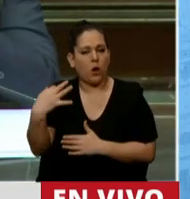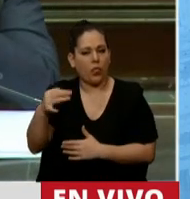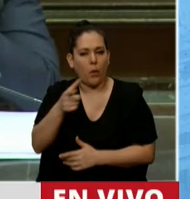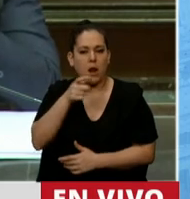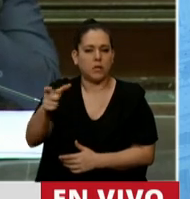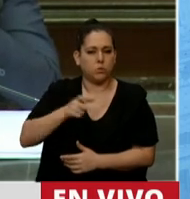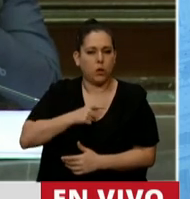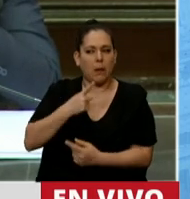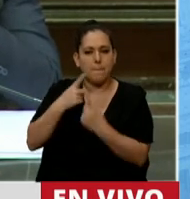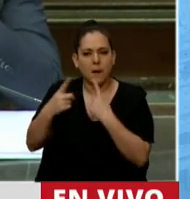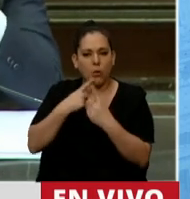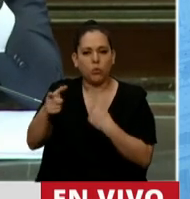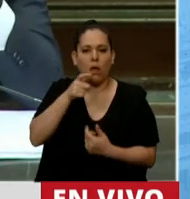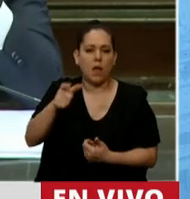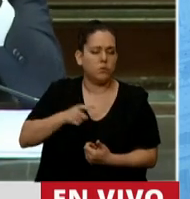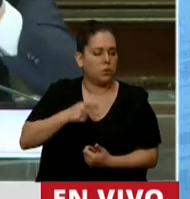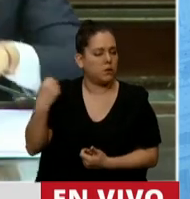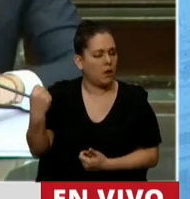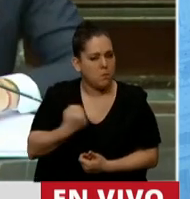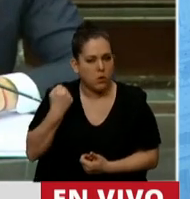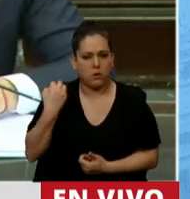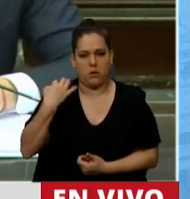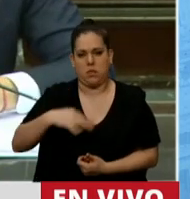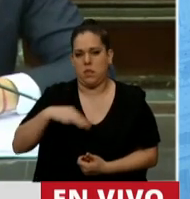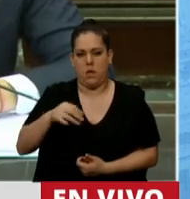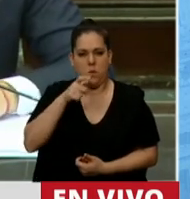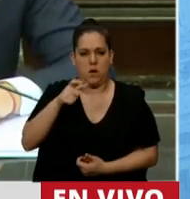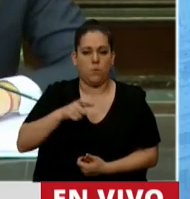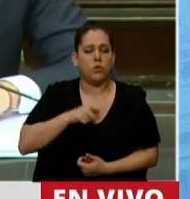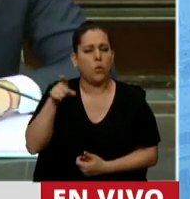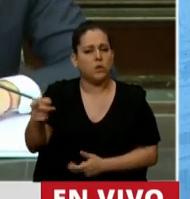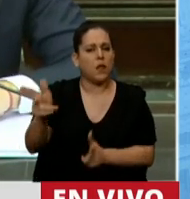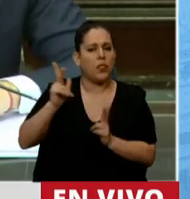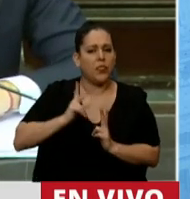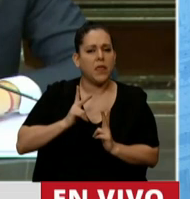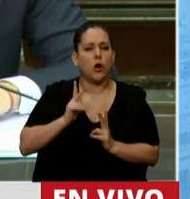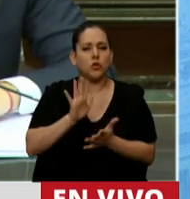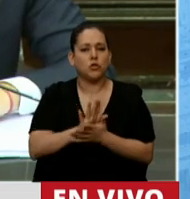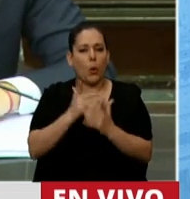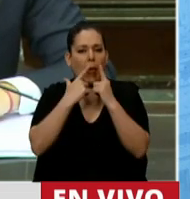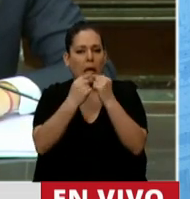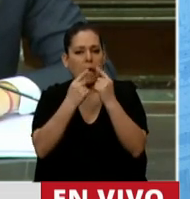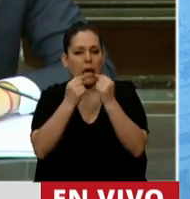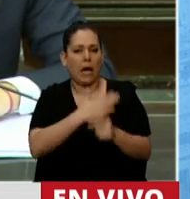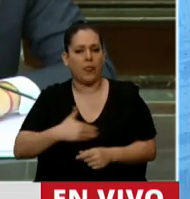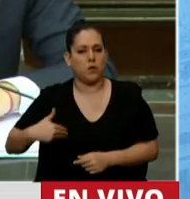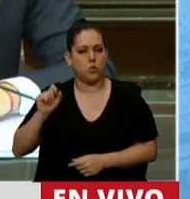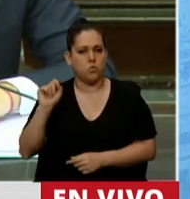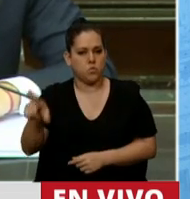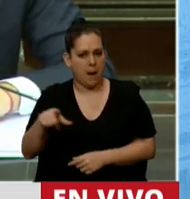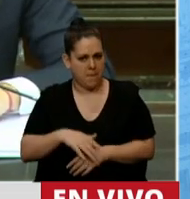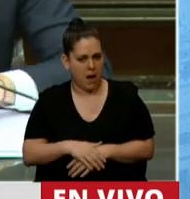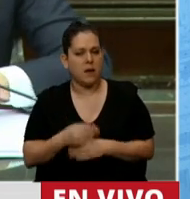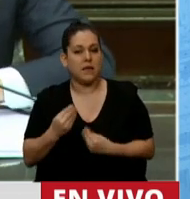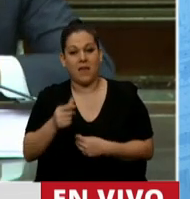porque usted dijo, en un momento mencionó las quejas de su madre por las cuales apartaron a la